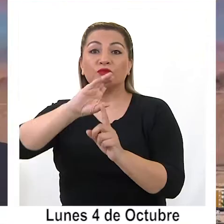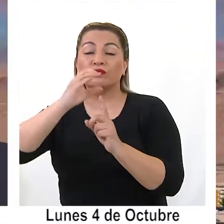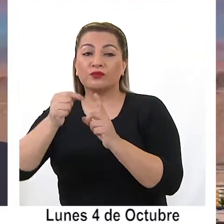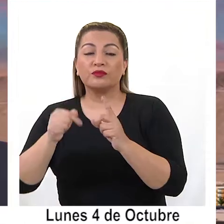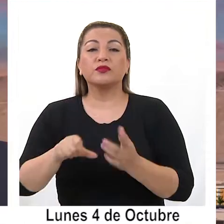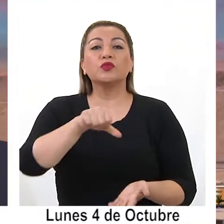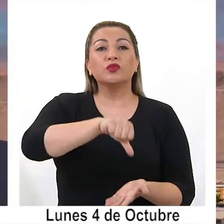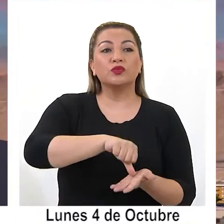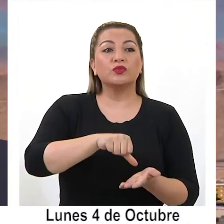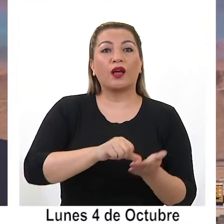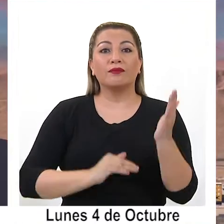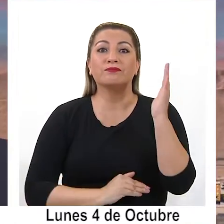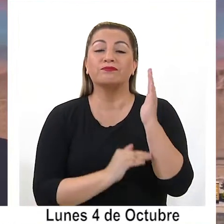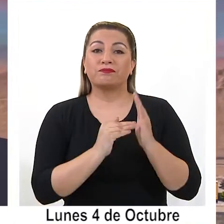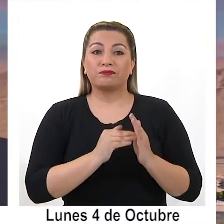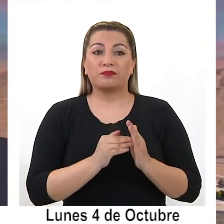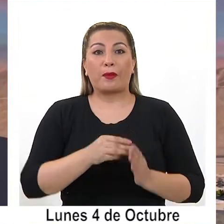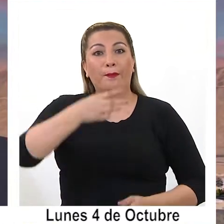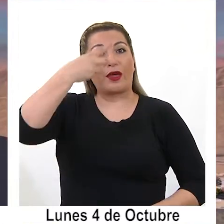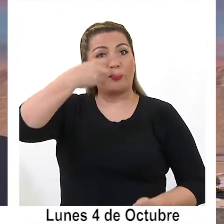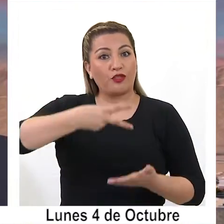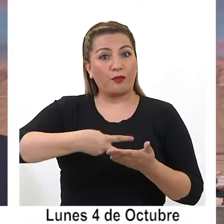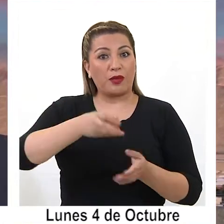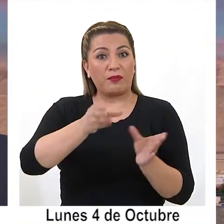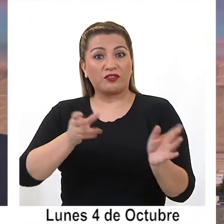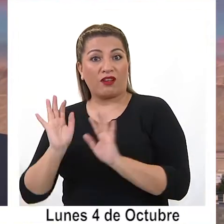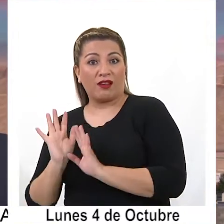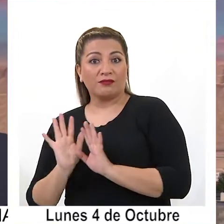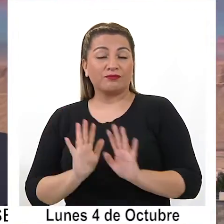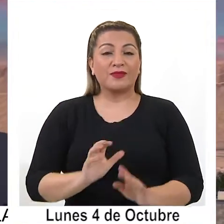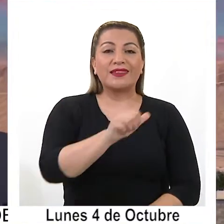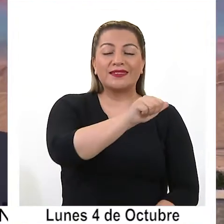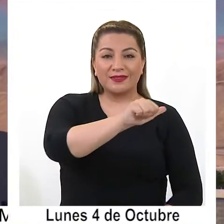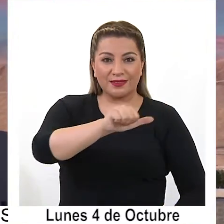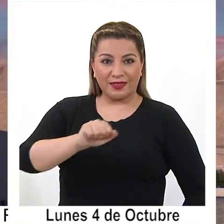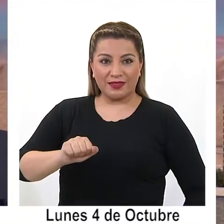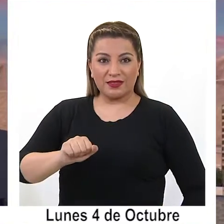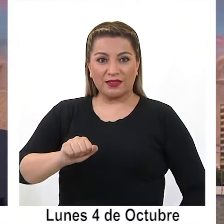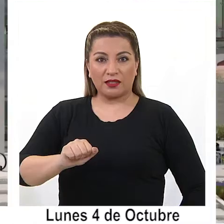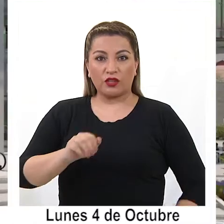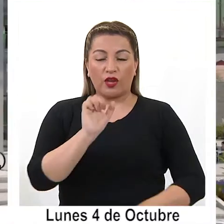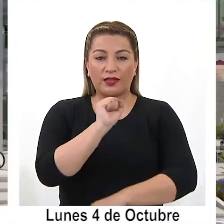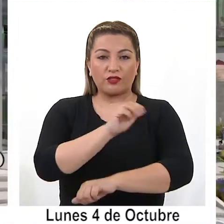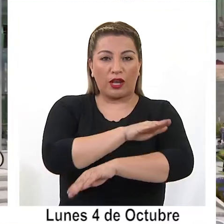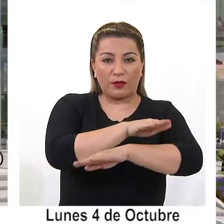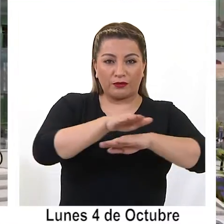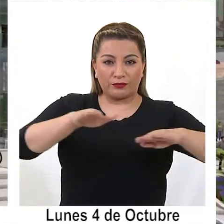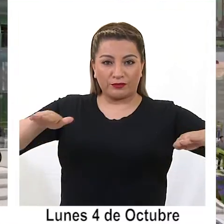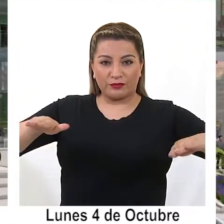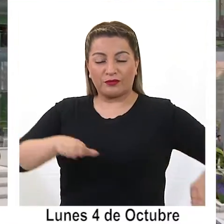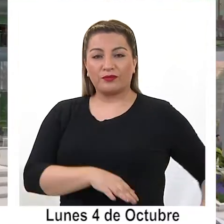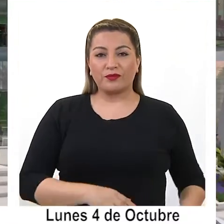un centro de convenciones para 2.000 personas y 600 estacionamientos.